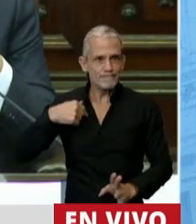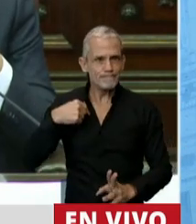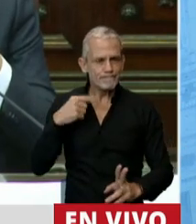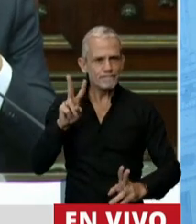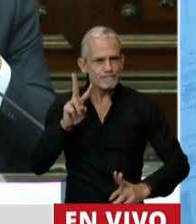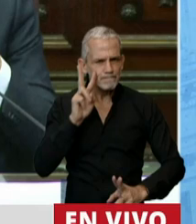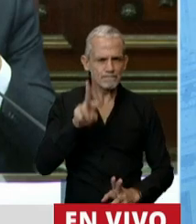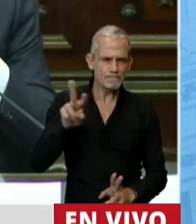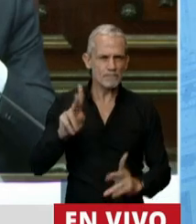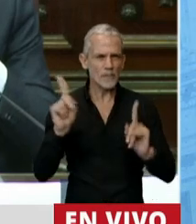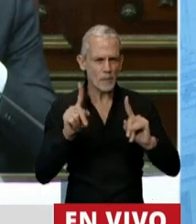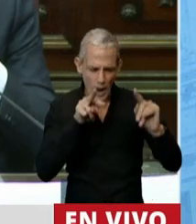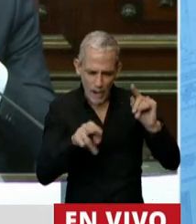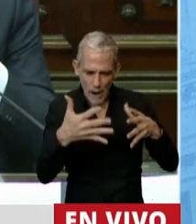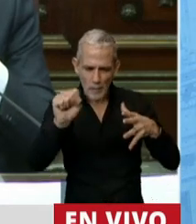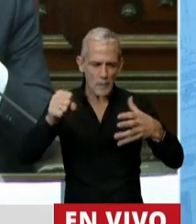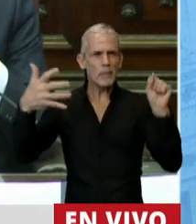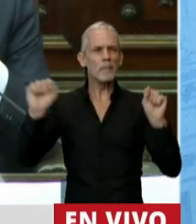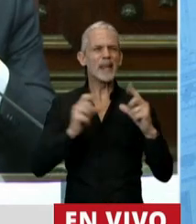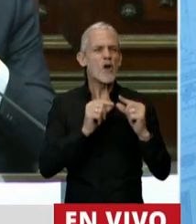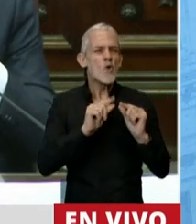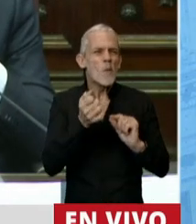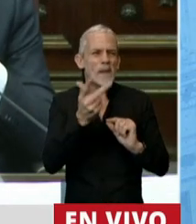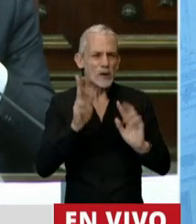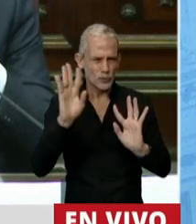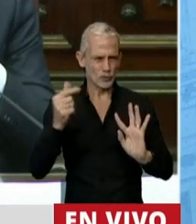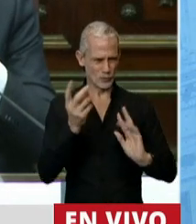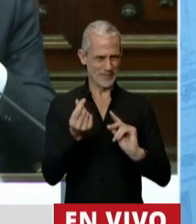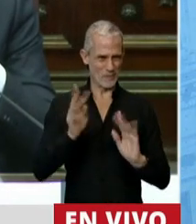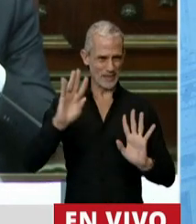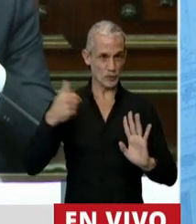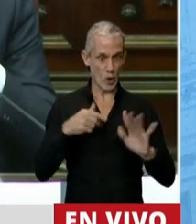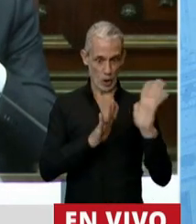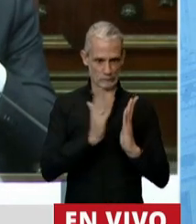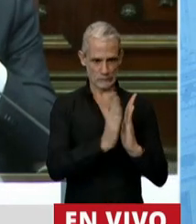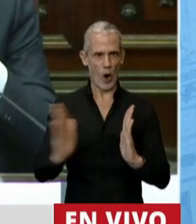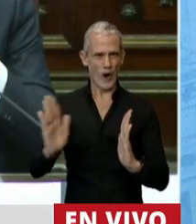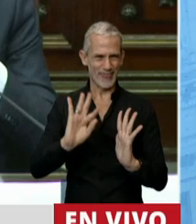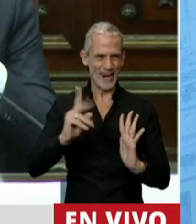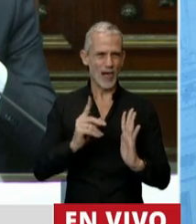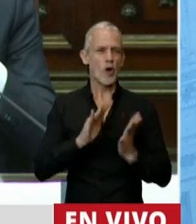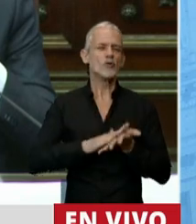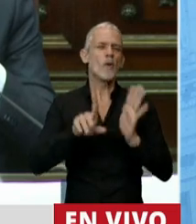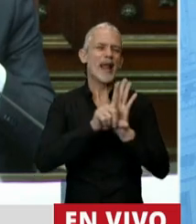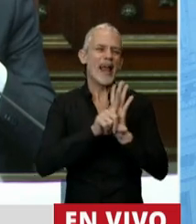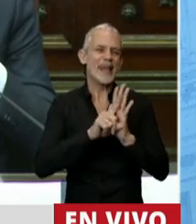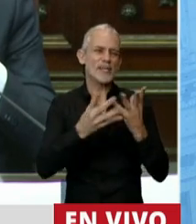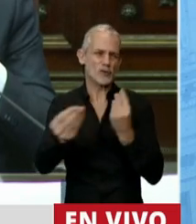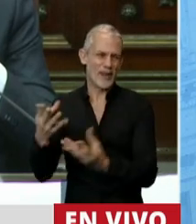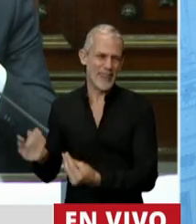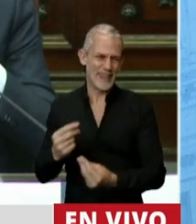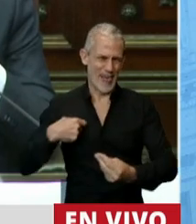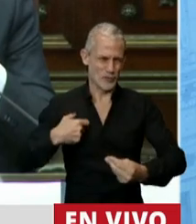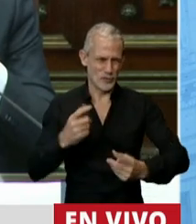algunos números que había ordenado para el debate de la ley de solidaridad social y